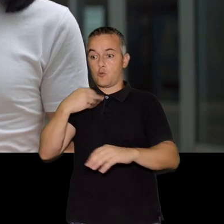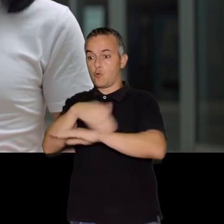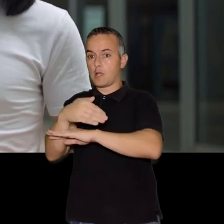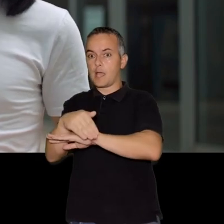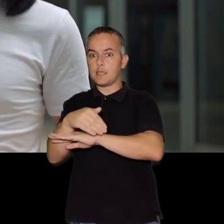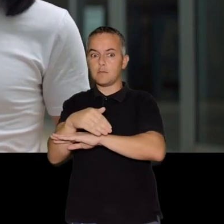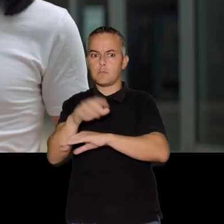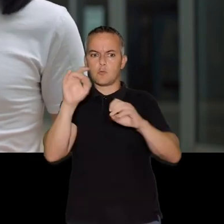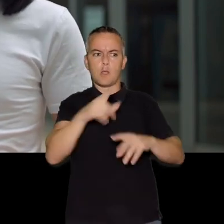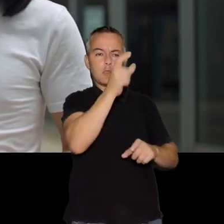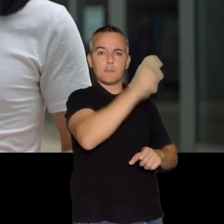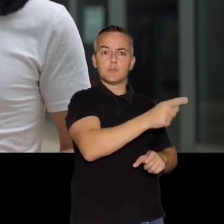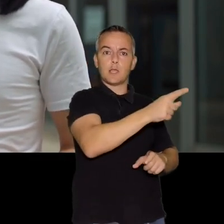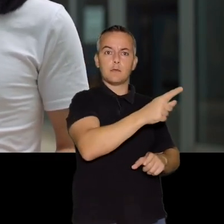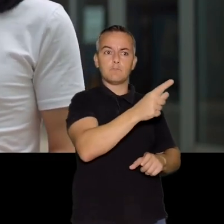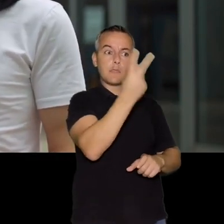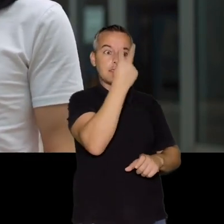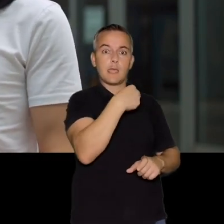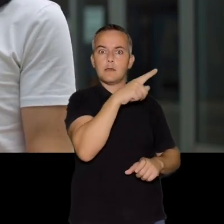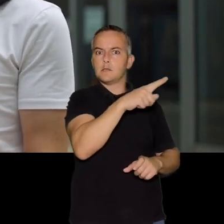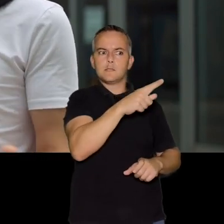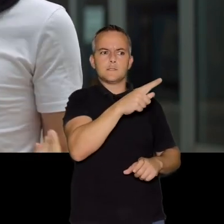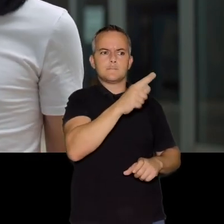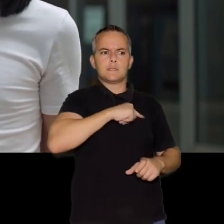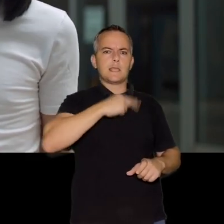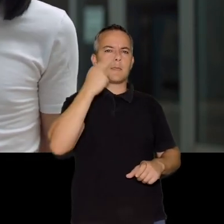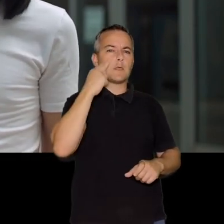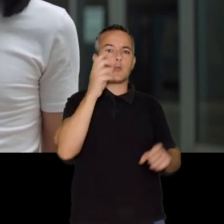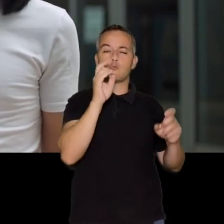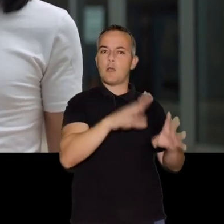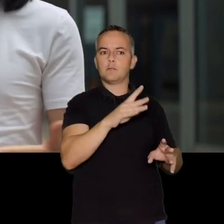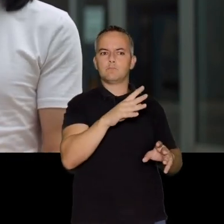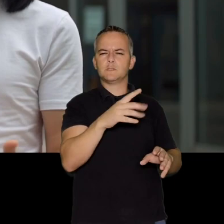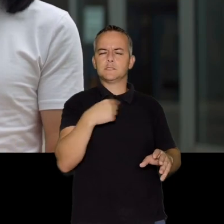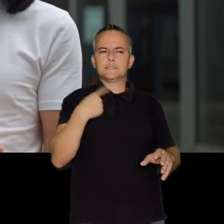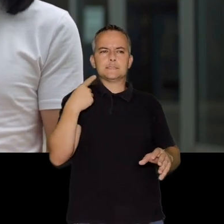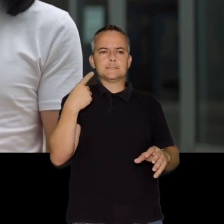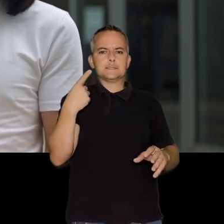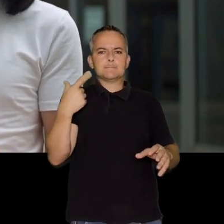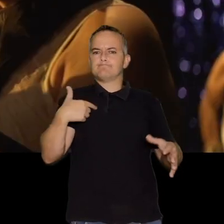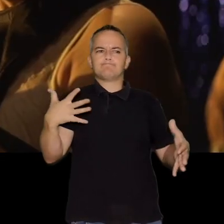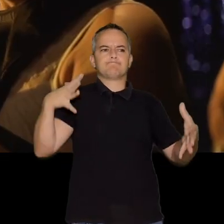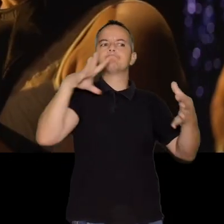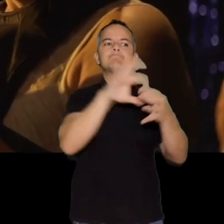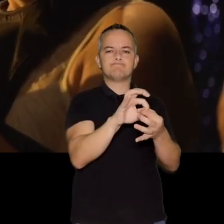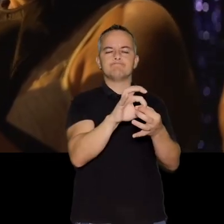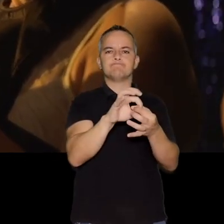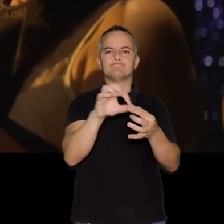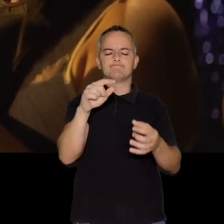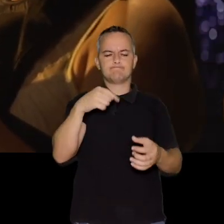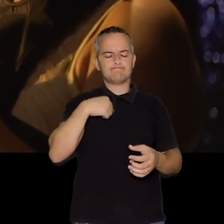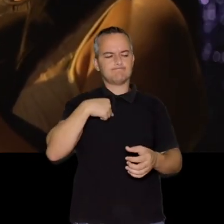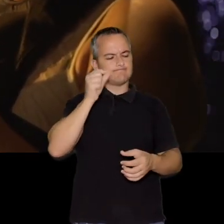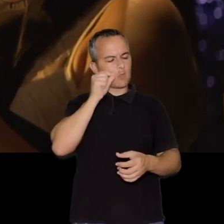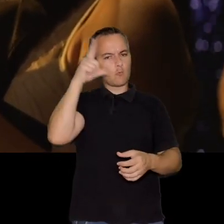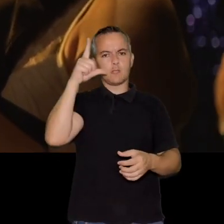inseguridad que puedo tener yo en la calle, la está sintiendo igual una persona que no ve, entonces como que creas conexiones entre esto y